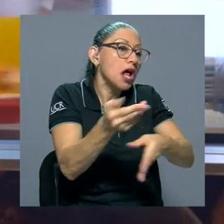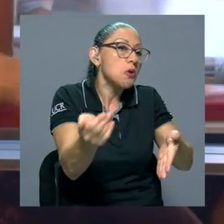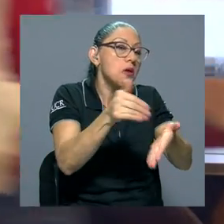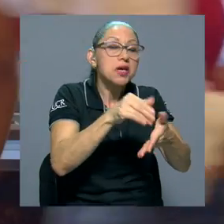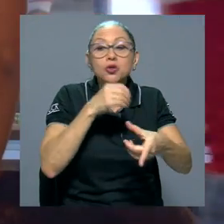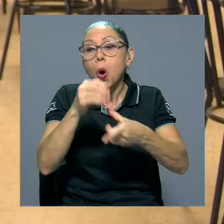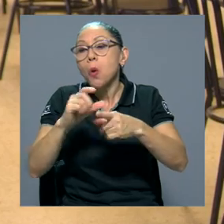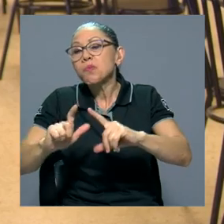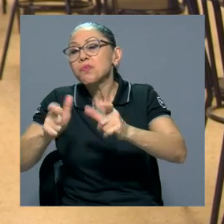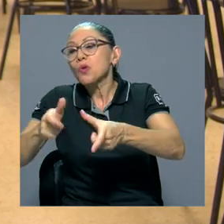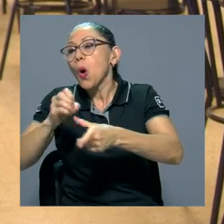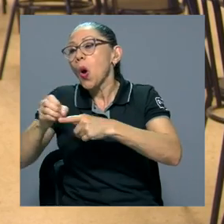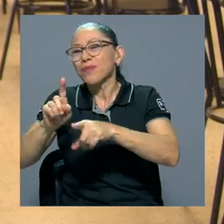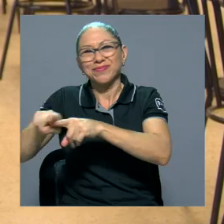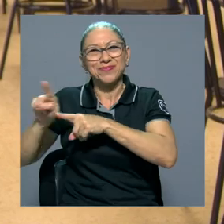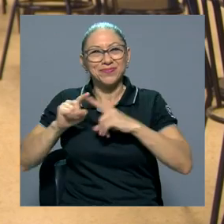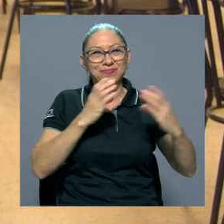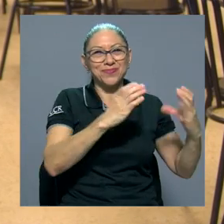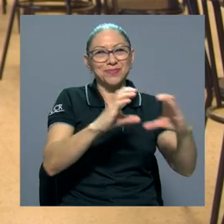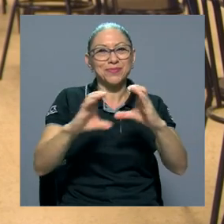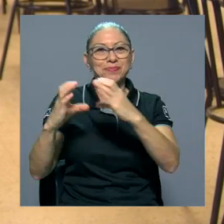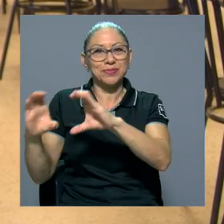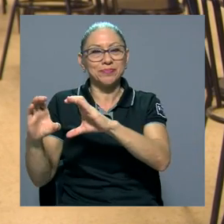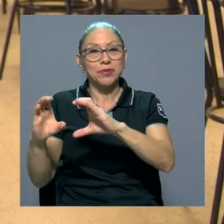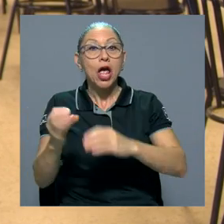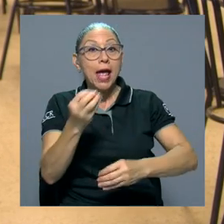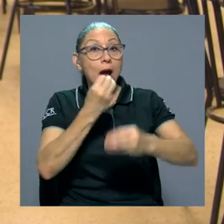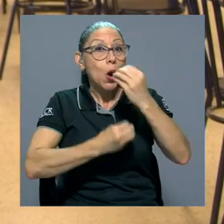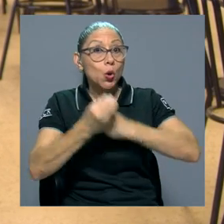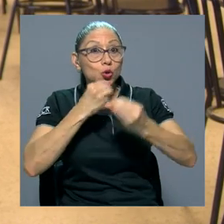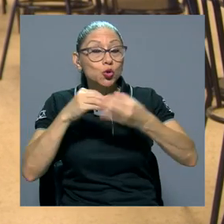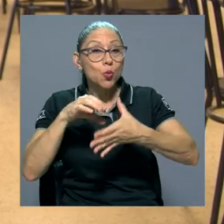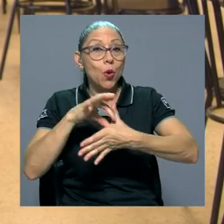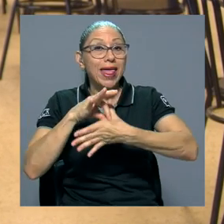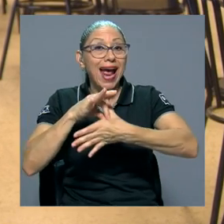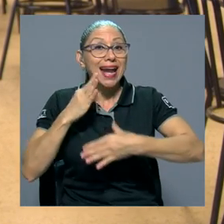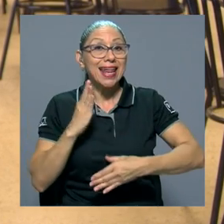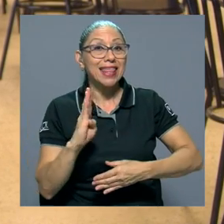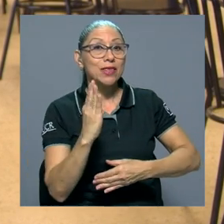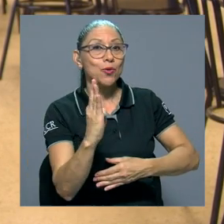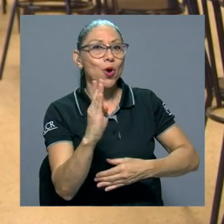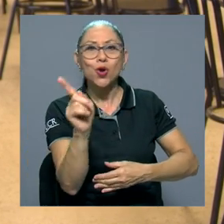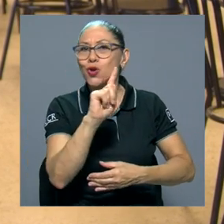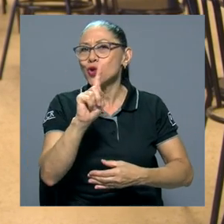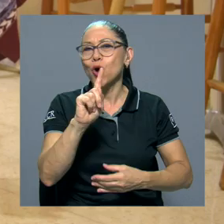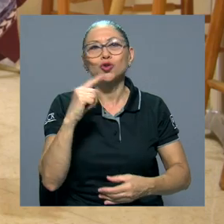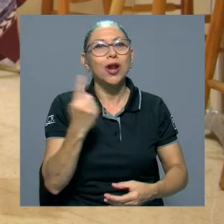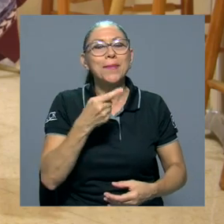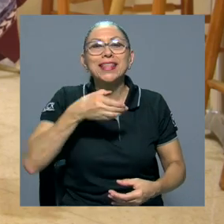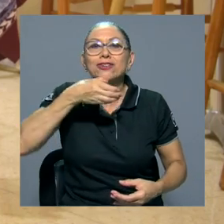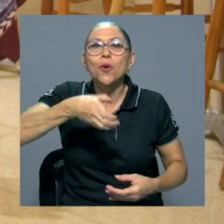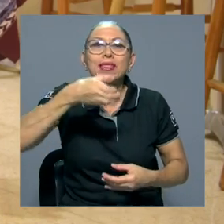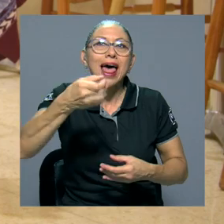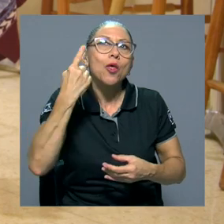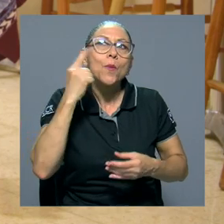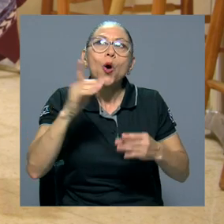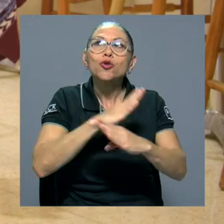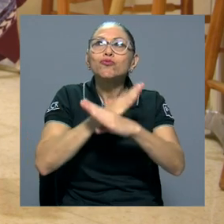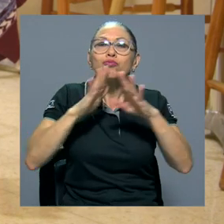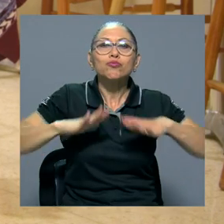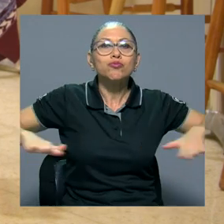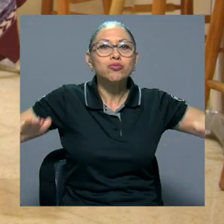ordinarios. El consumo de carne de tiburón no es recomendado únicamente por razones ambientales. La